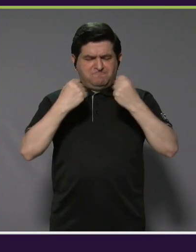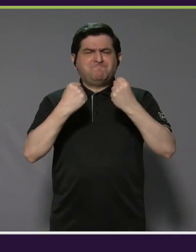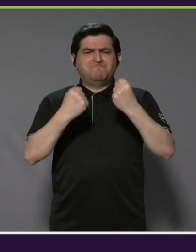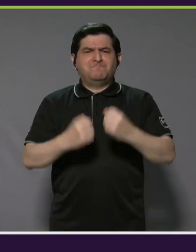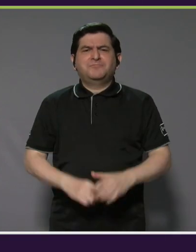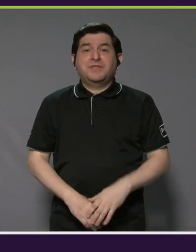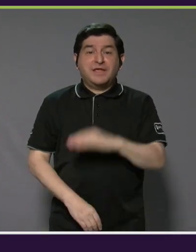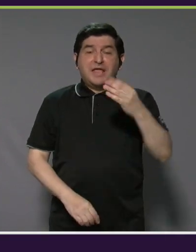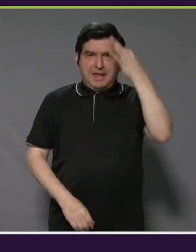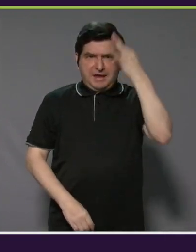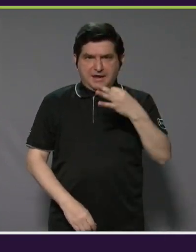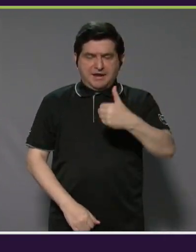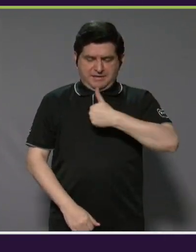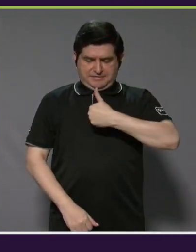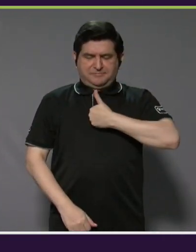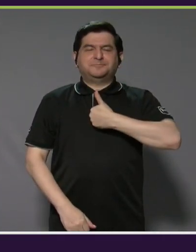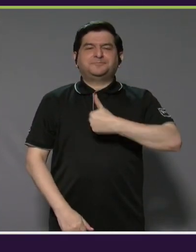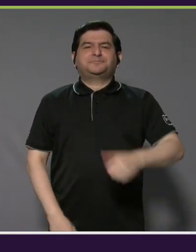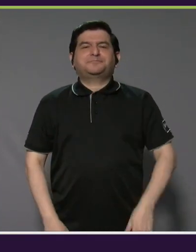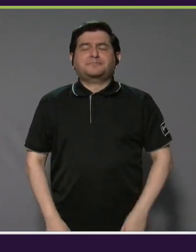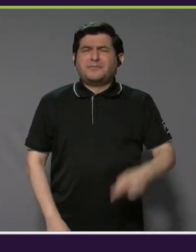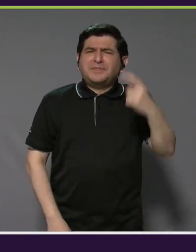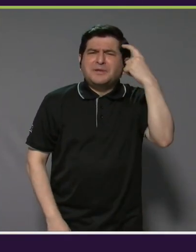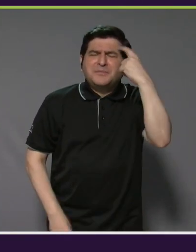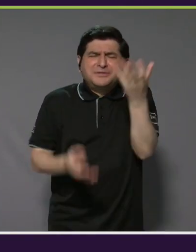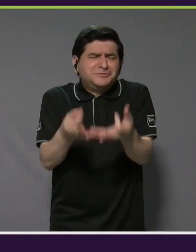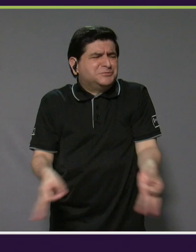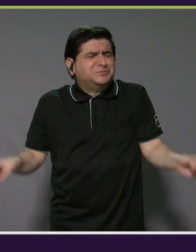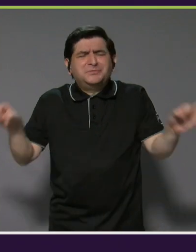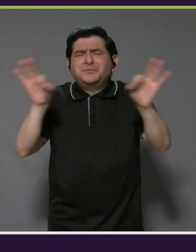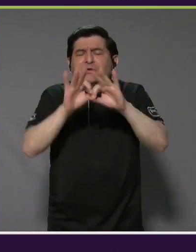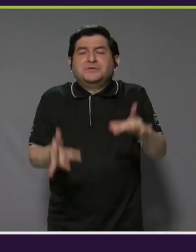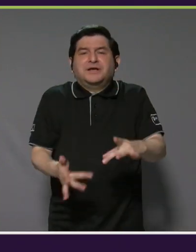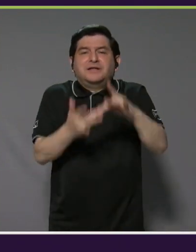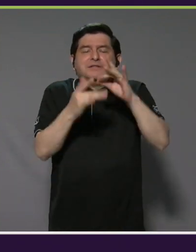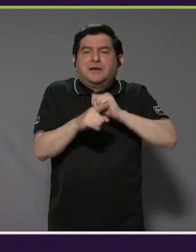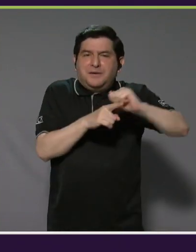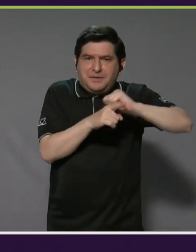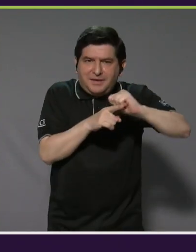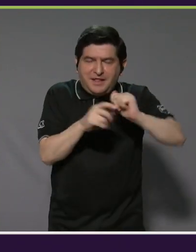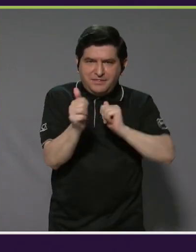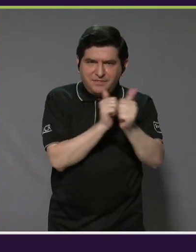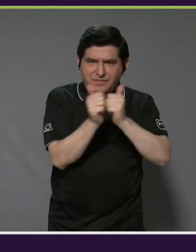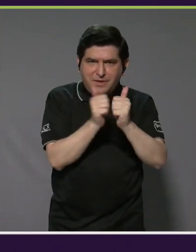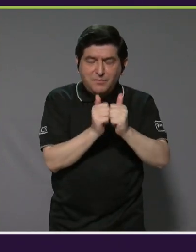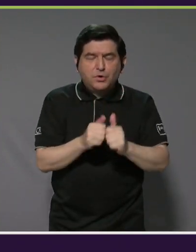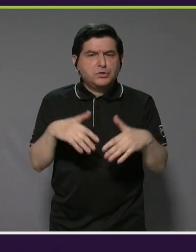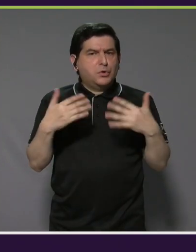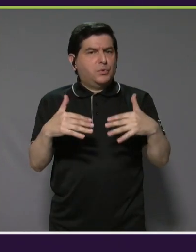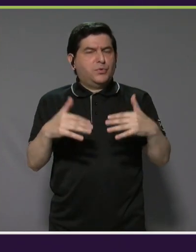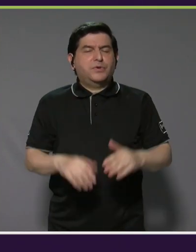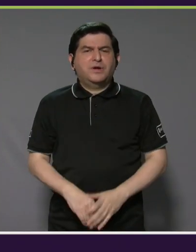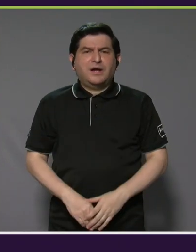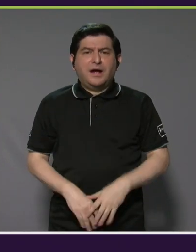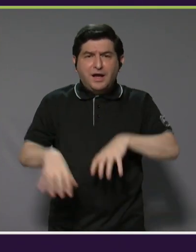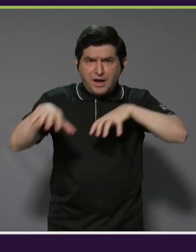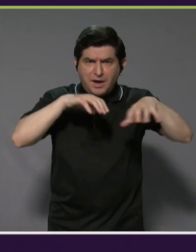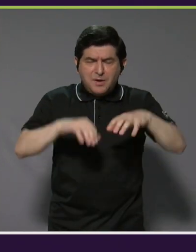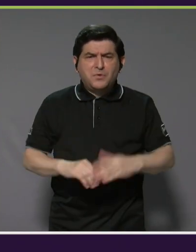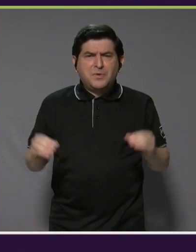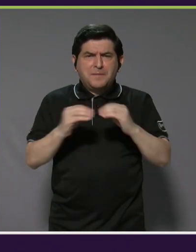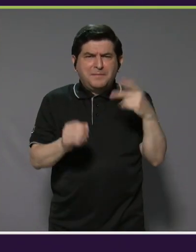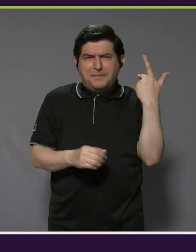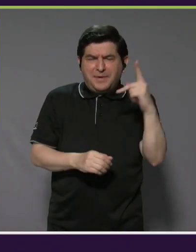más fuerte y creerás más en vos misma. Pienso que es importante, especialmente practicando un deporte extremo. Así que hacer las maniobras más